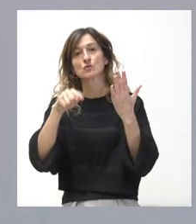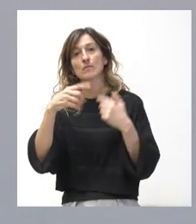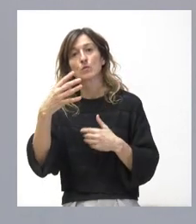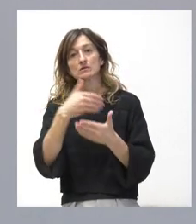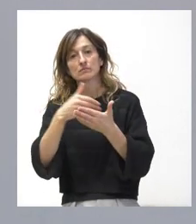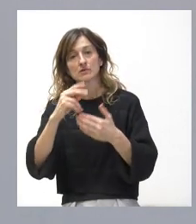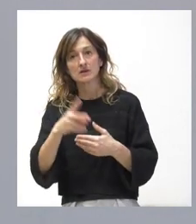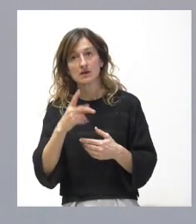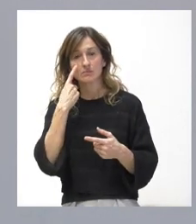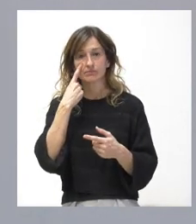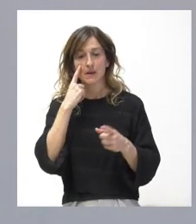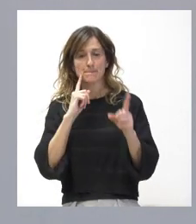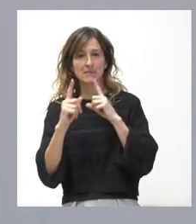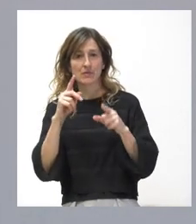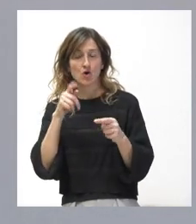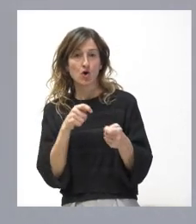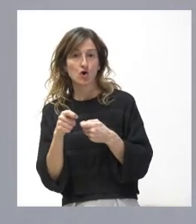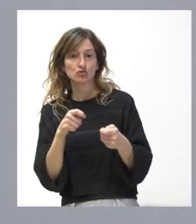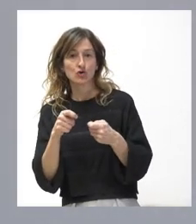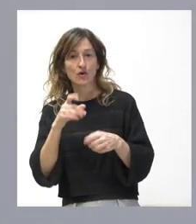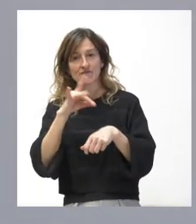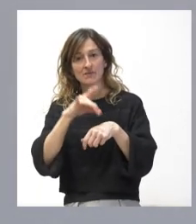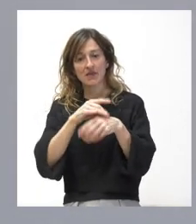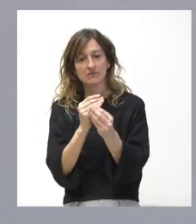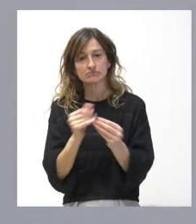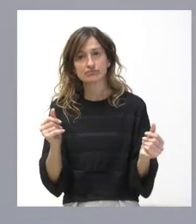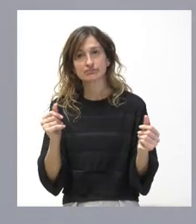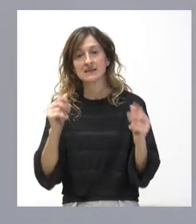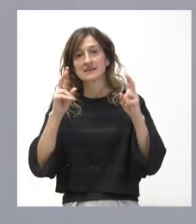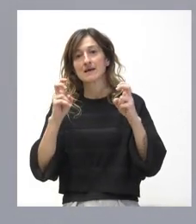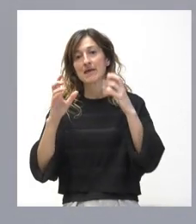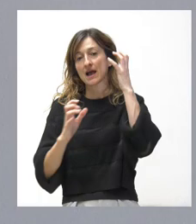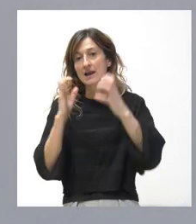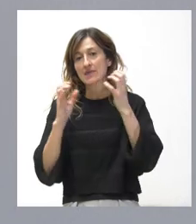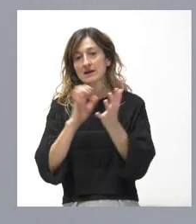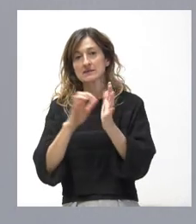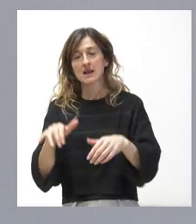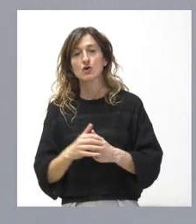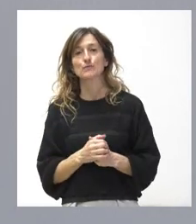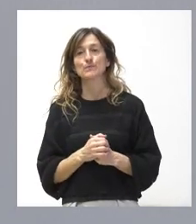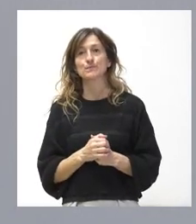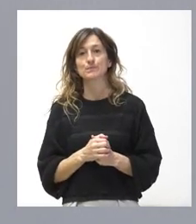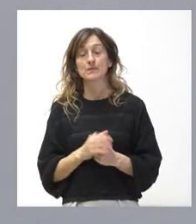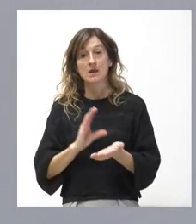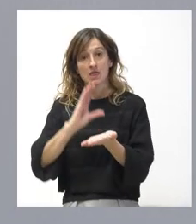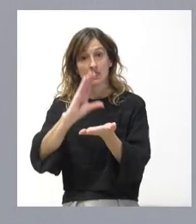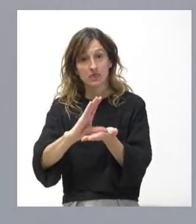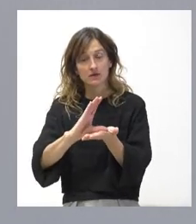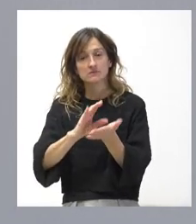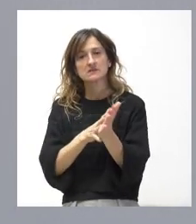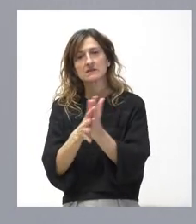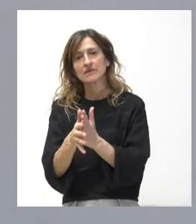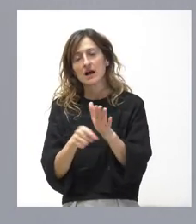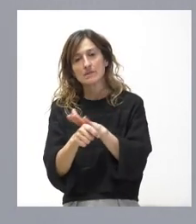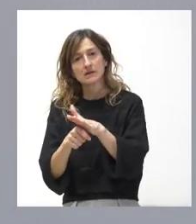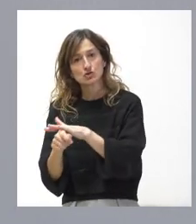el programa de vigilancia, prevención, control y erradicación de enfermedades en la cabaña ganadera de Castilla y León. Esta cantidad supone una inversión que